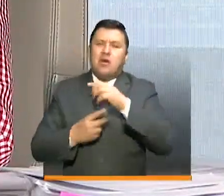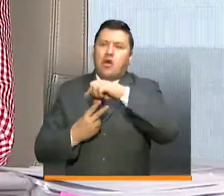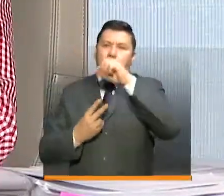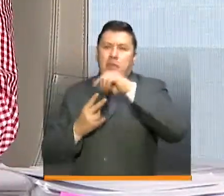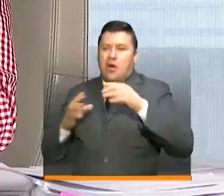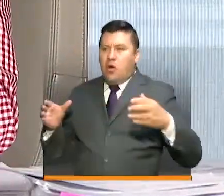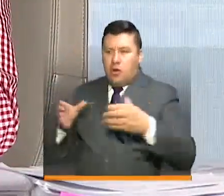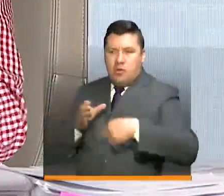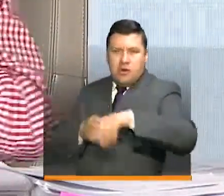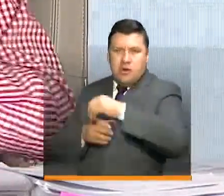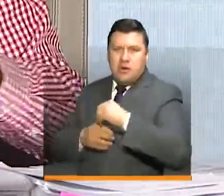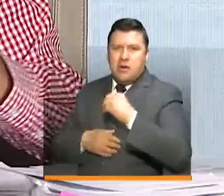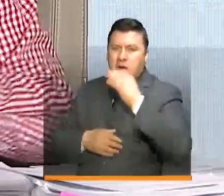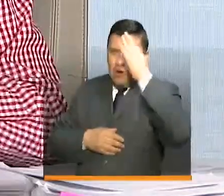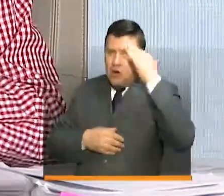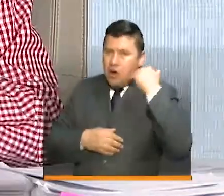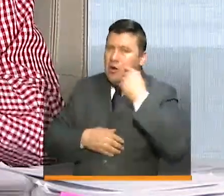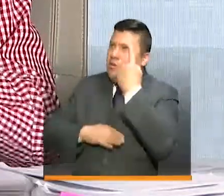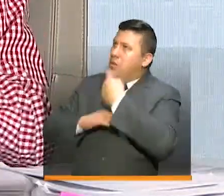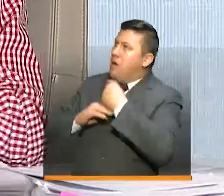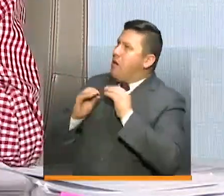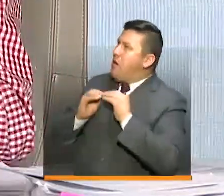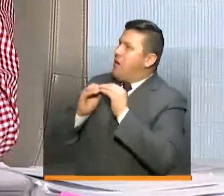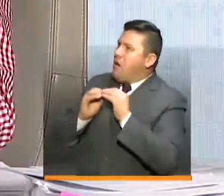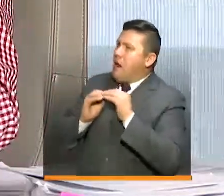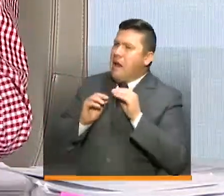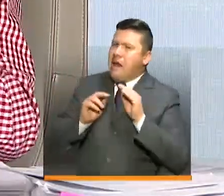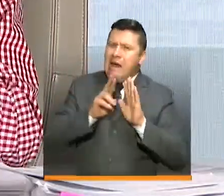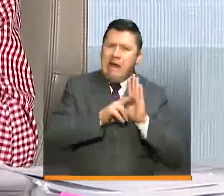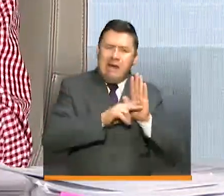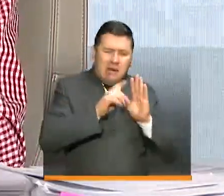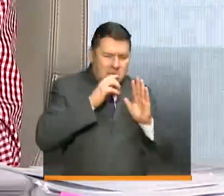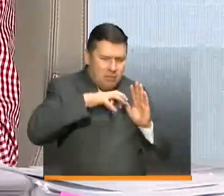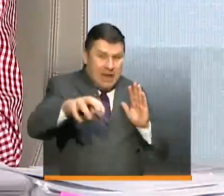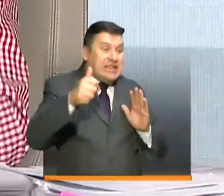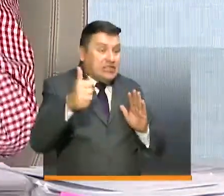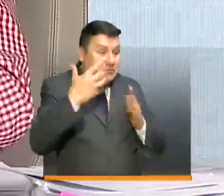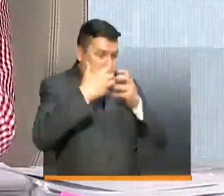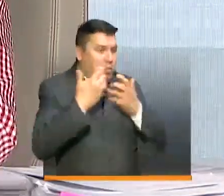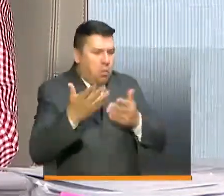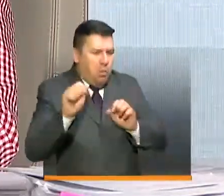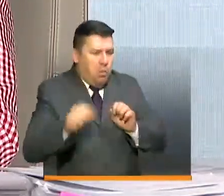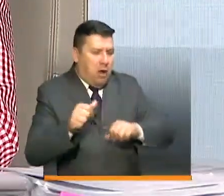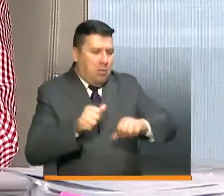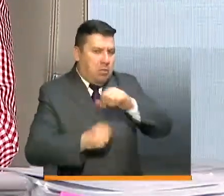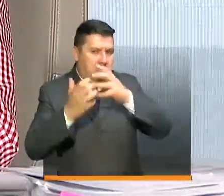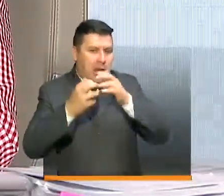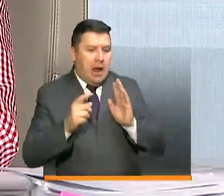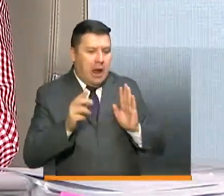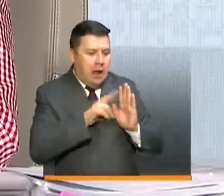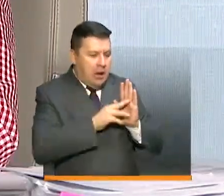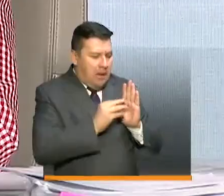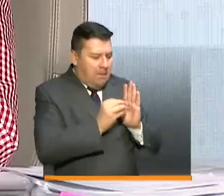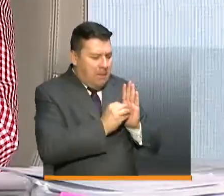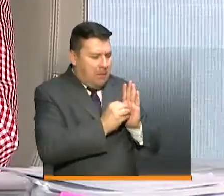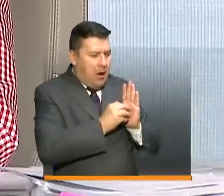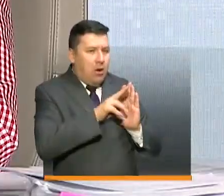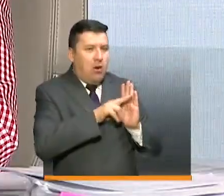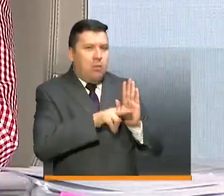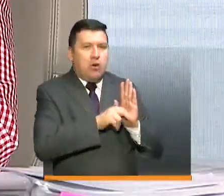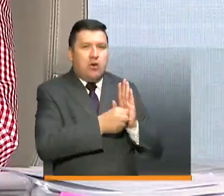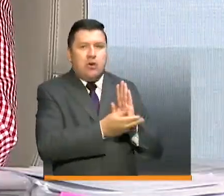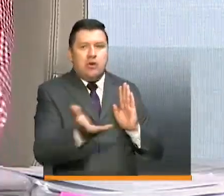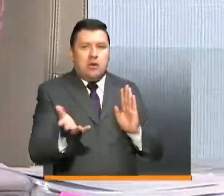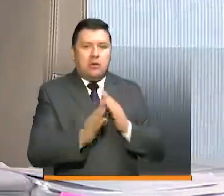Cooperación Coreana. Con ellos hicimos una identificación de cuáles eran los temas que debían incluirse en un protocolo